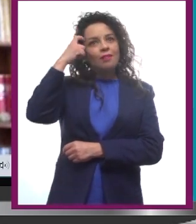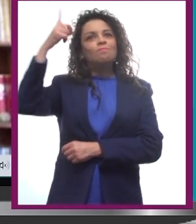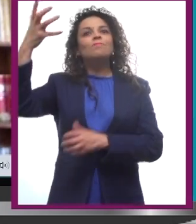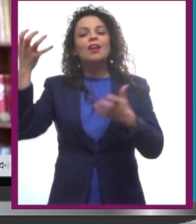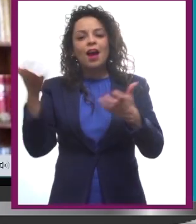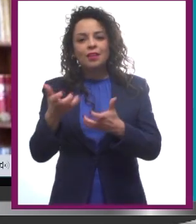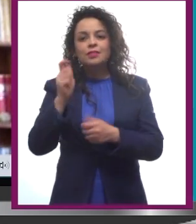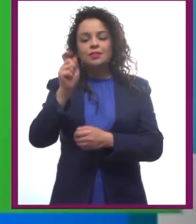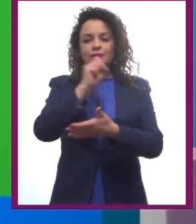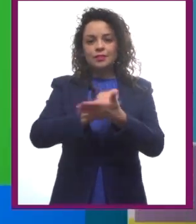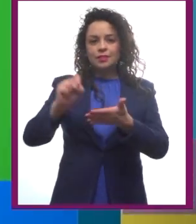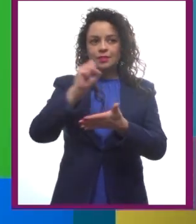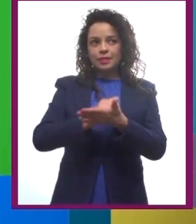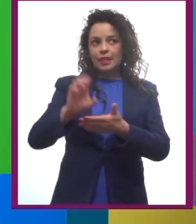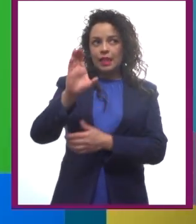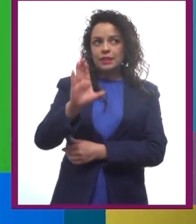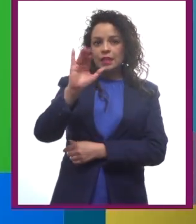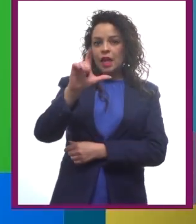llama ciclo del héroe.